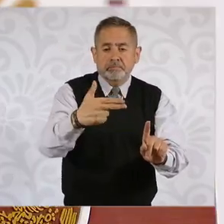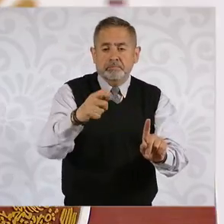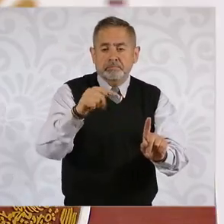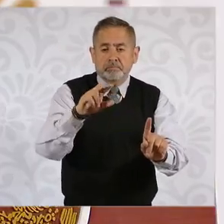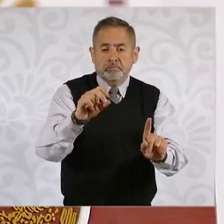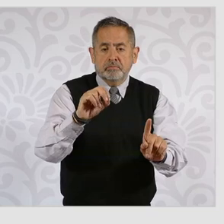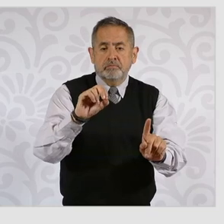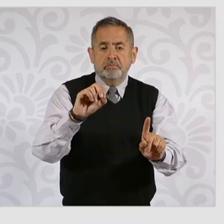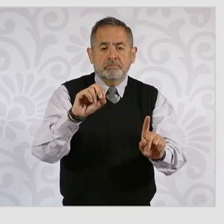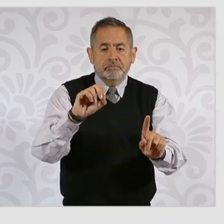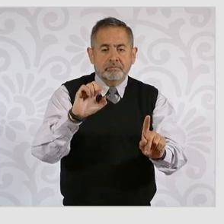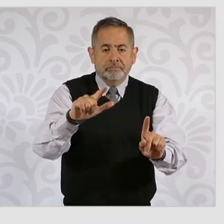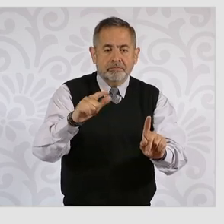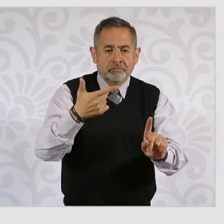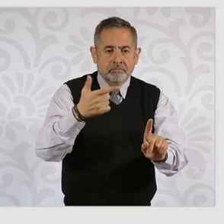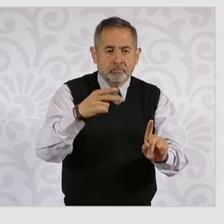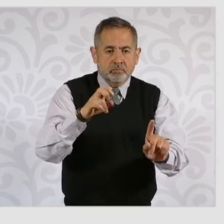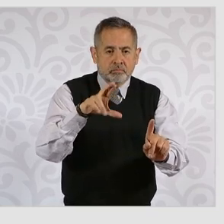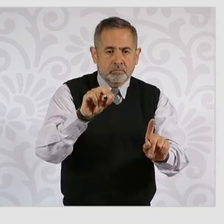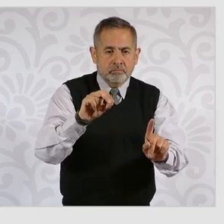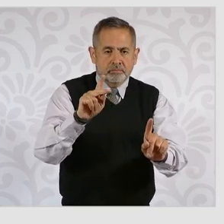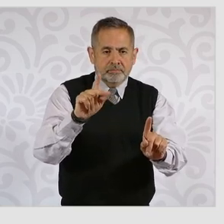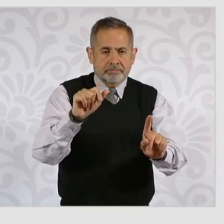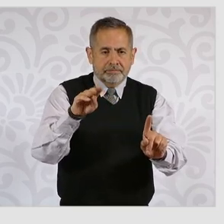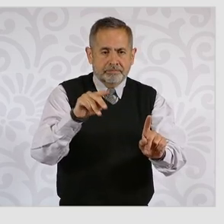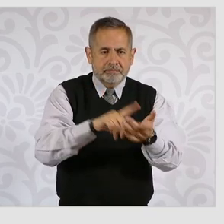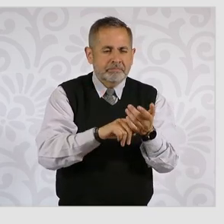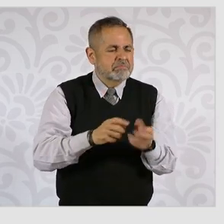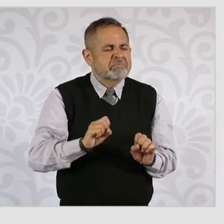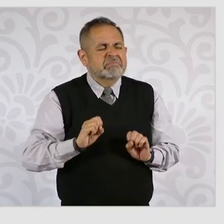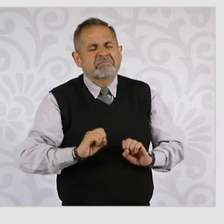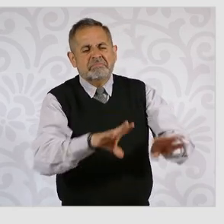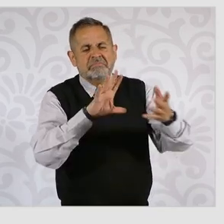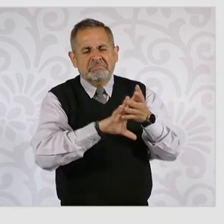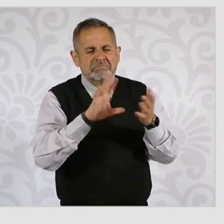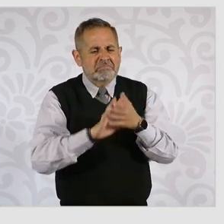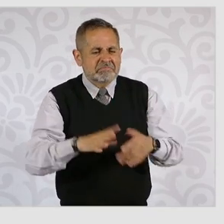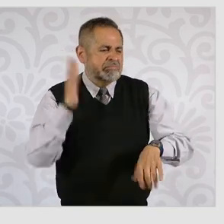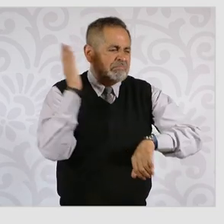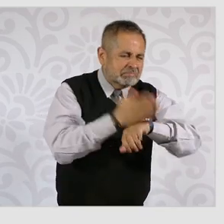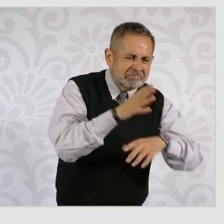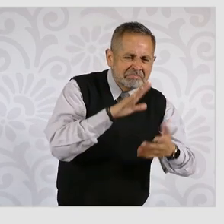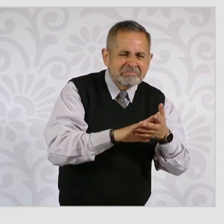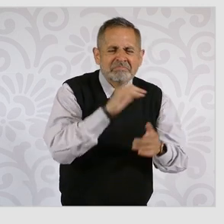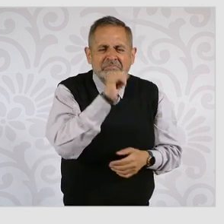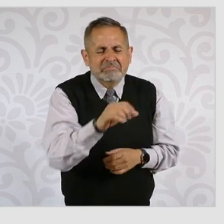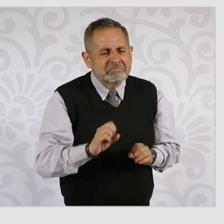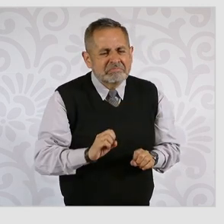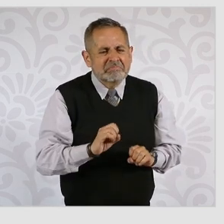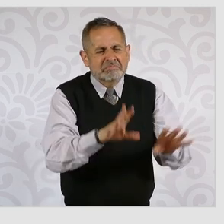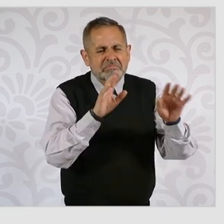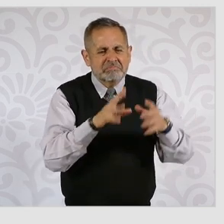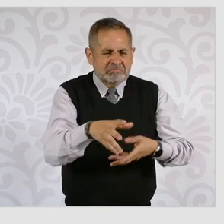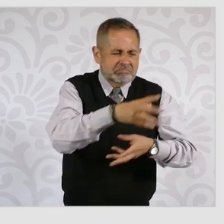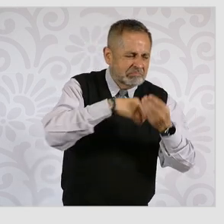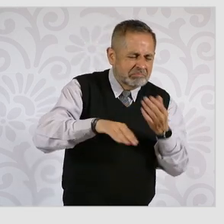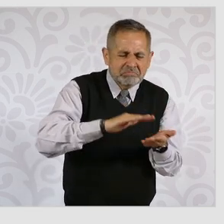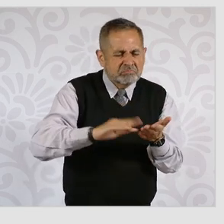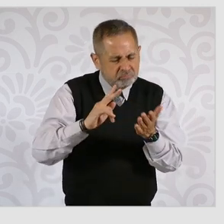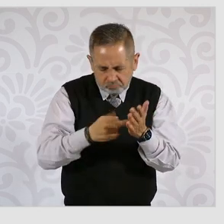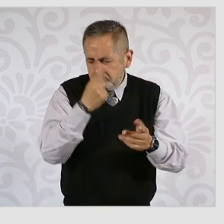El Güero Palma. Dejando insubsistente el auto de formal prisión, dictado por su cuenta y ordenó reponer el